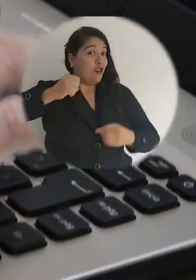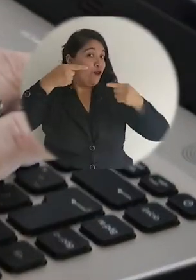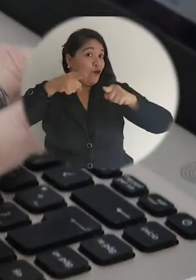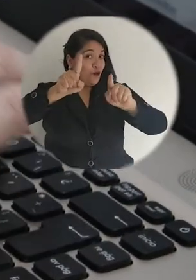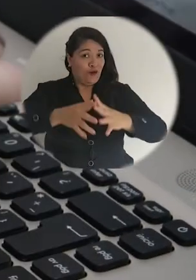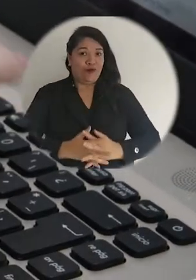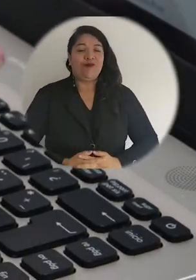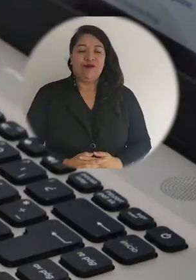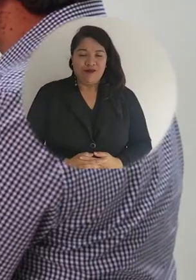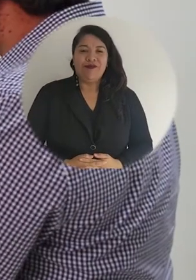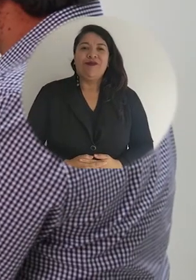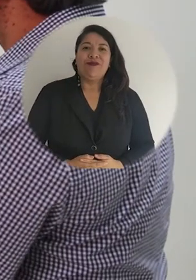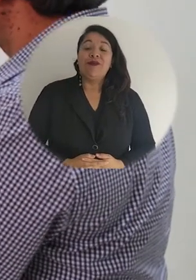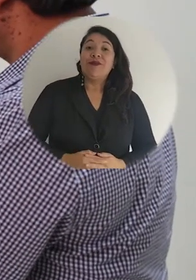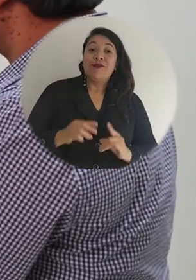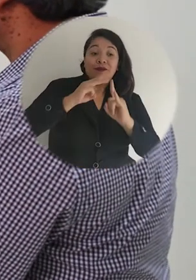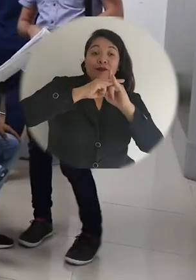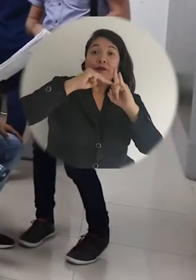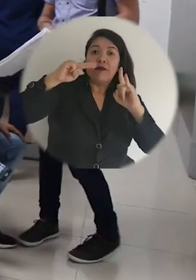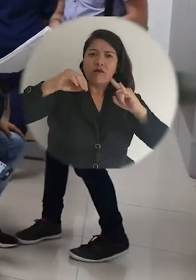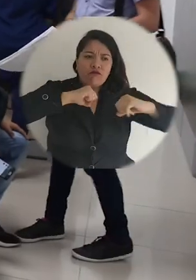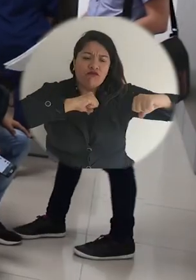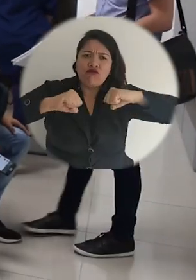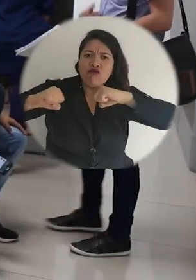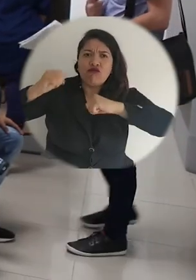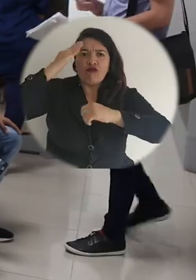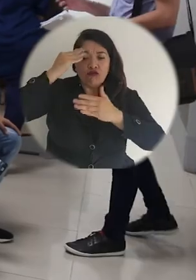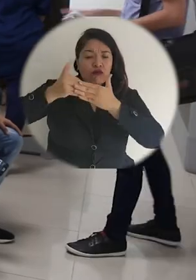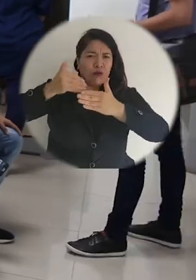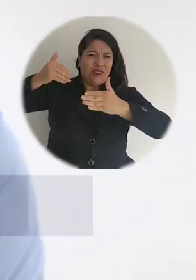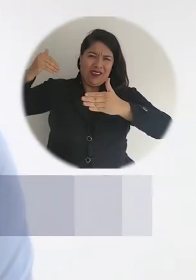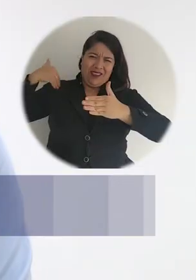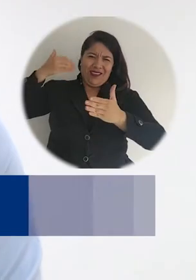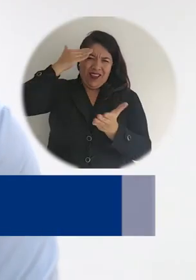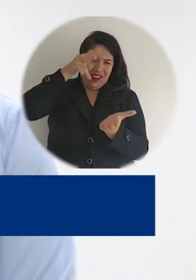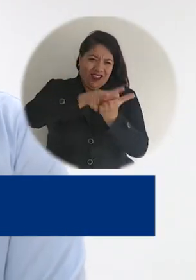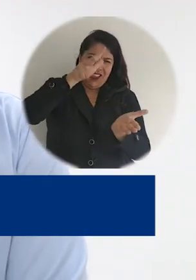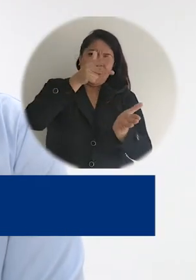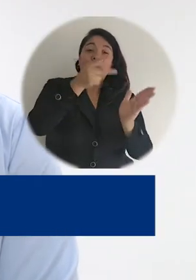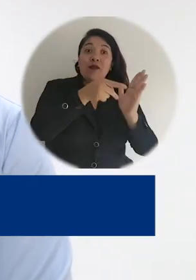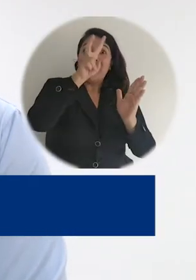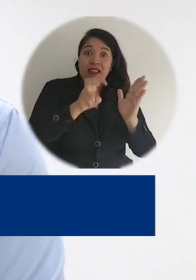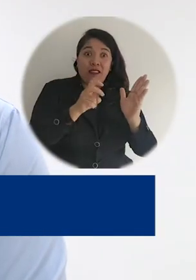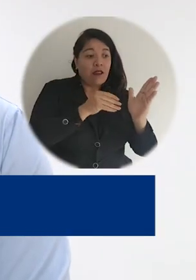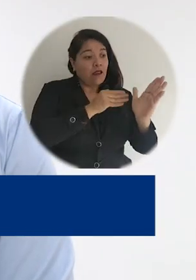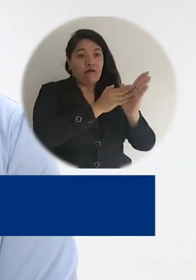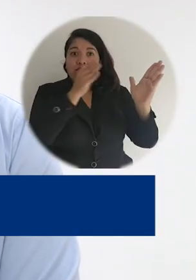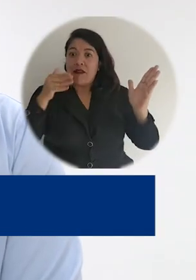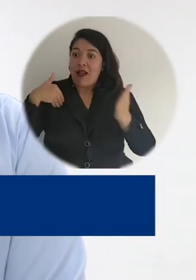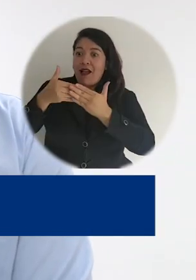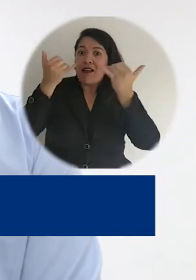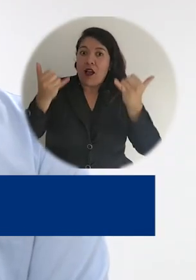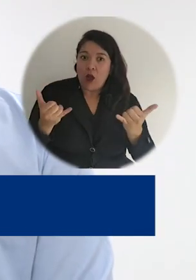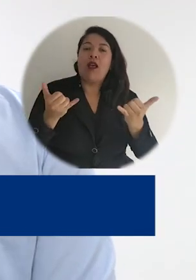diciéndoles somos garantes de derechos. La Universidad de Magdalena viene trabajando desde su primera certificación